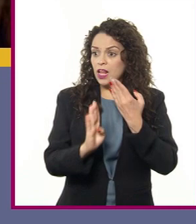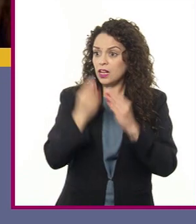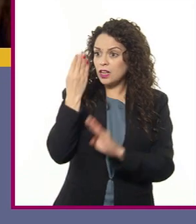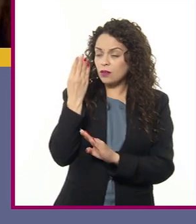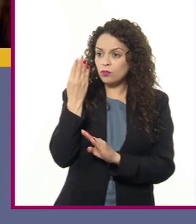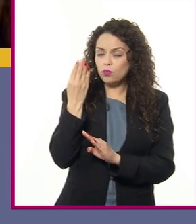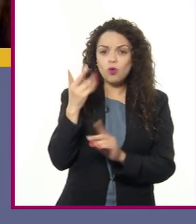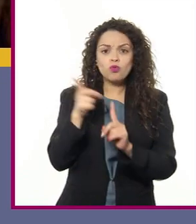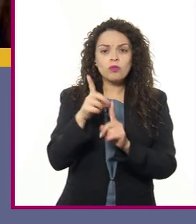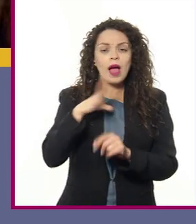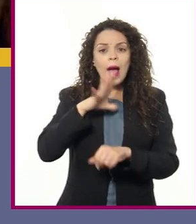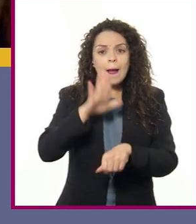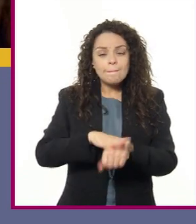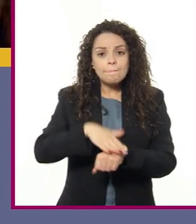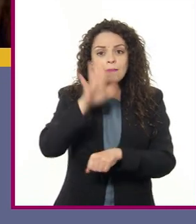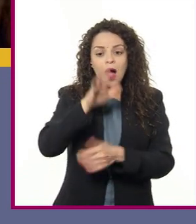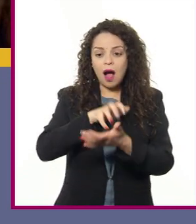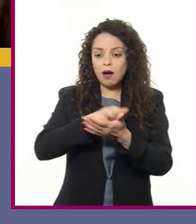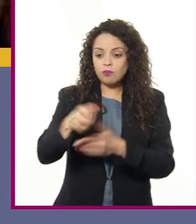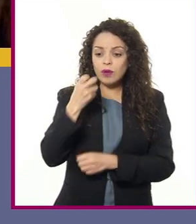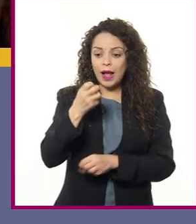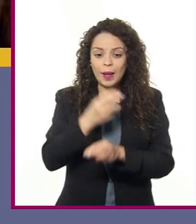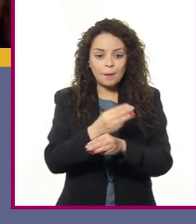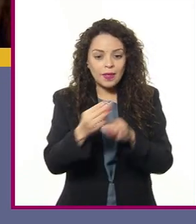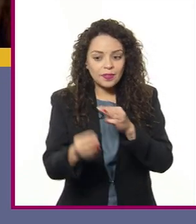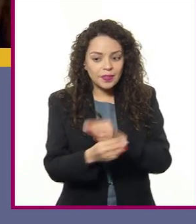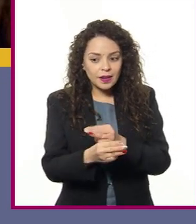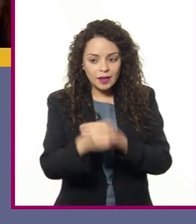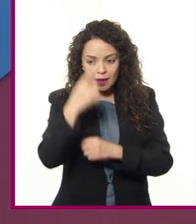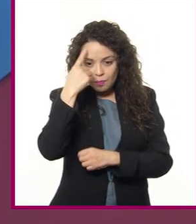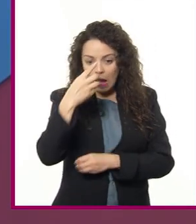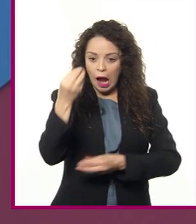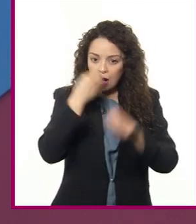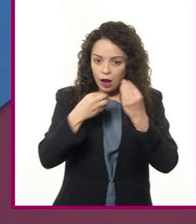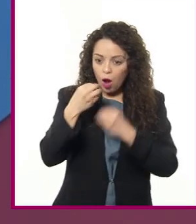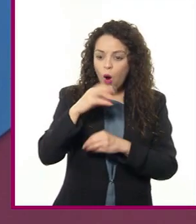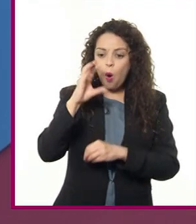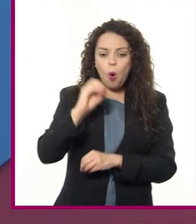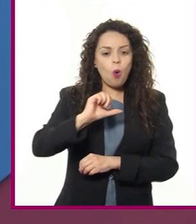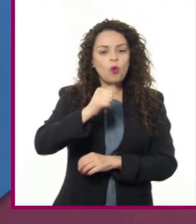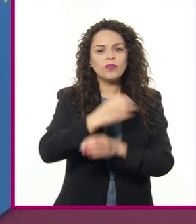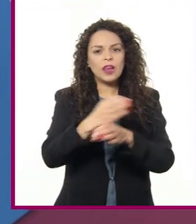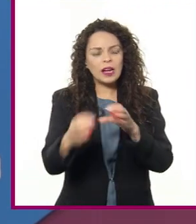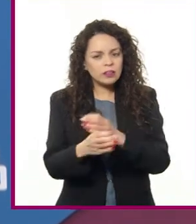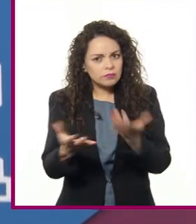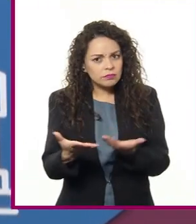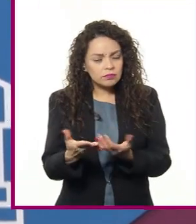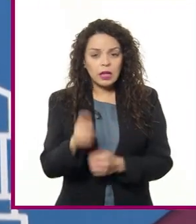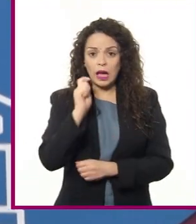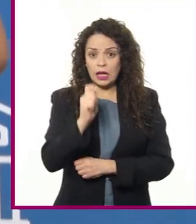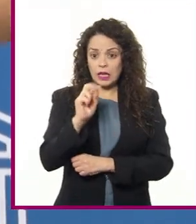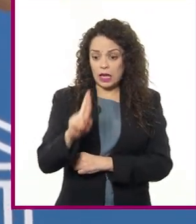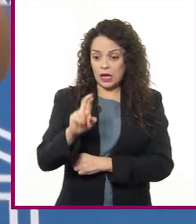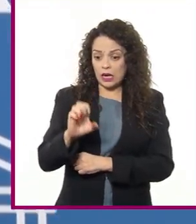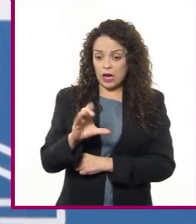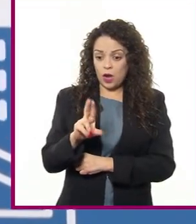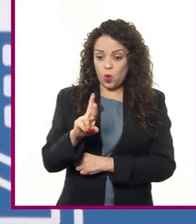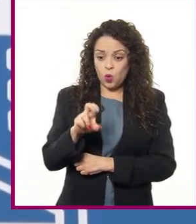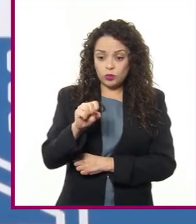hay mayor disponibilidad de estos recursos? Cuando se refiere a recursos que consumimos,